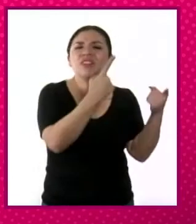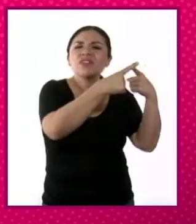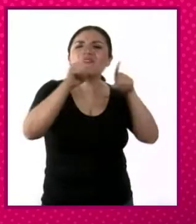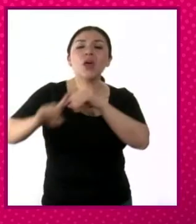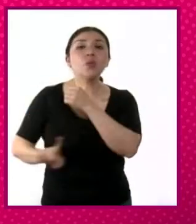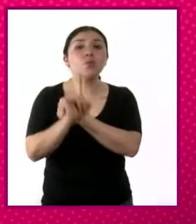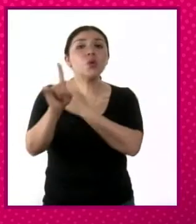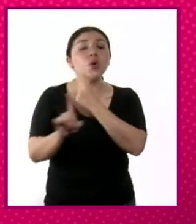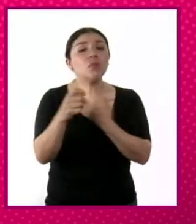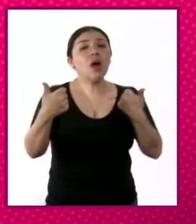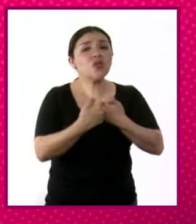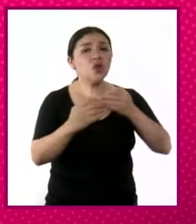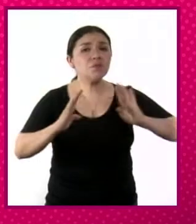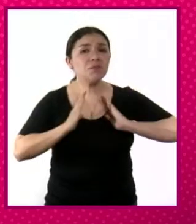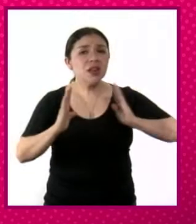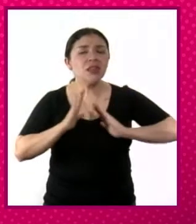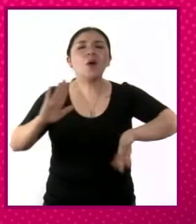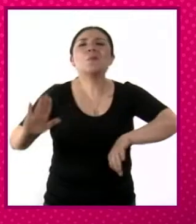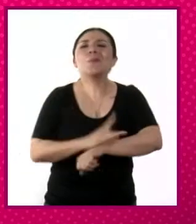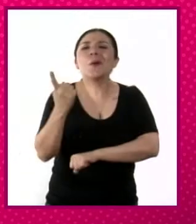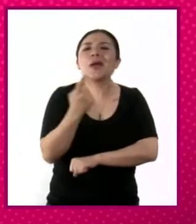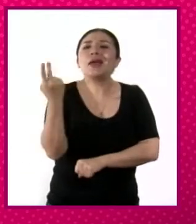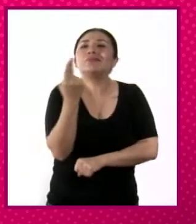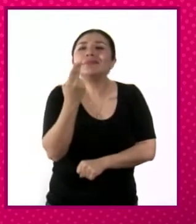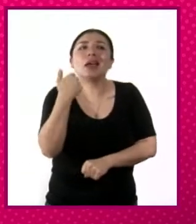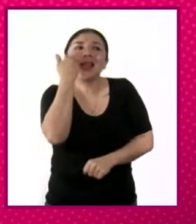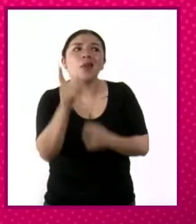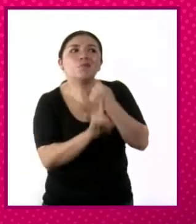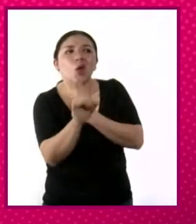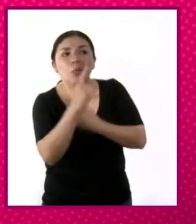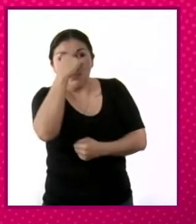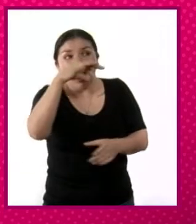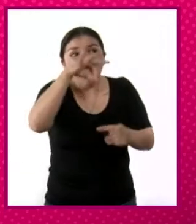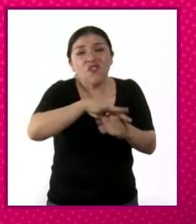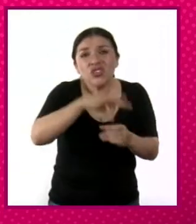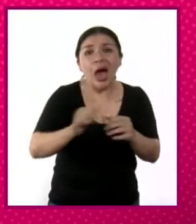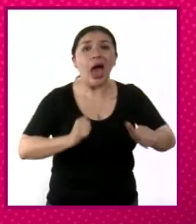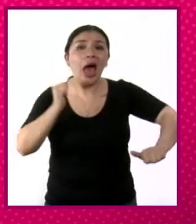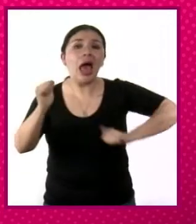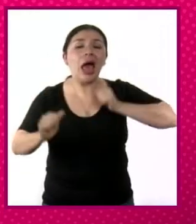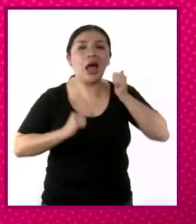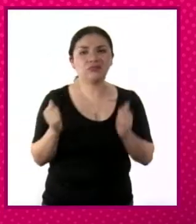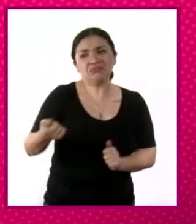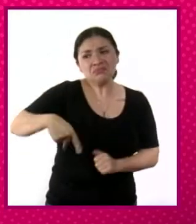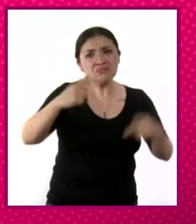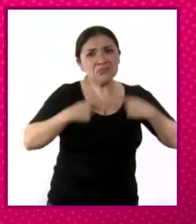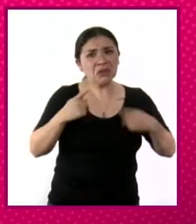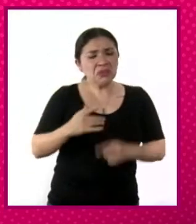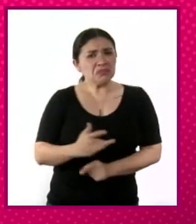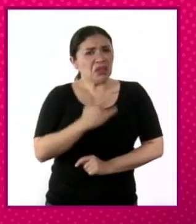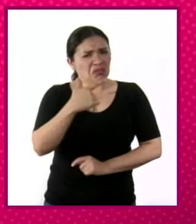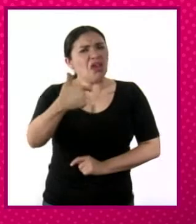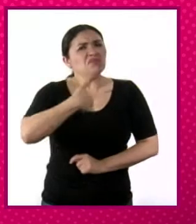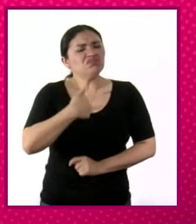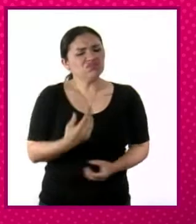conflictos militares por cuestiones electorales en donde cualquiera se sentía con la legitimidad de ocupar un cargo